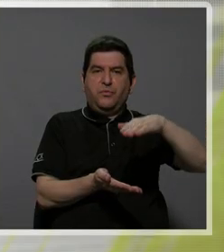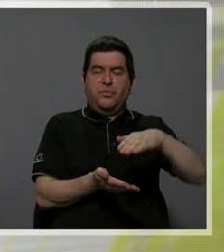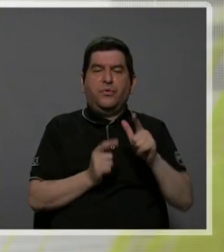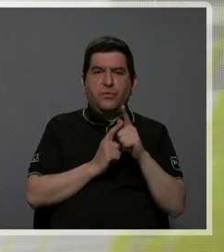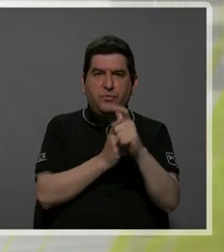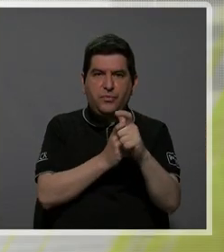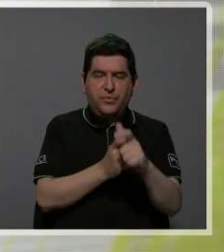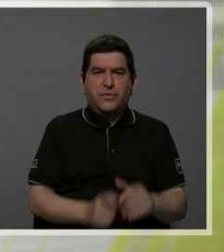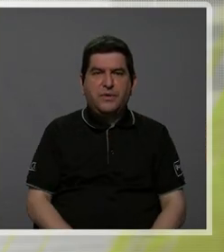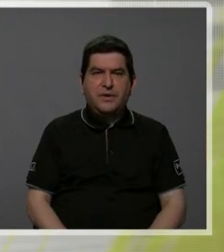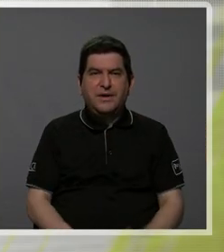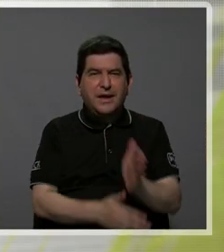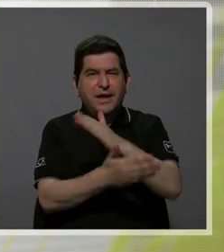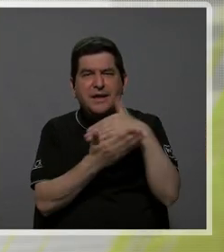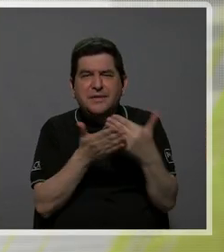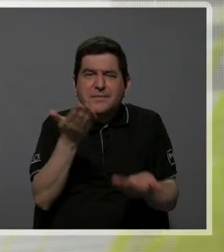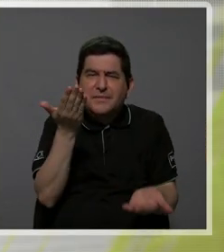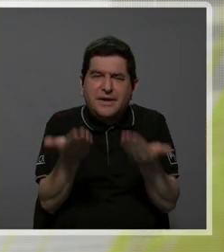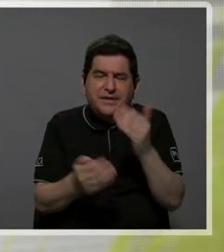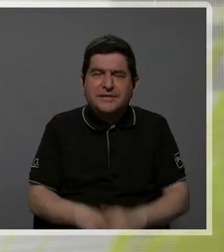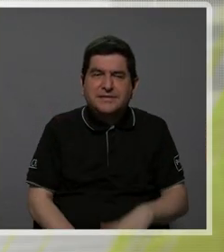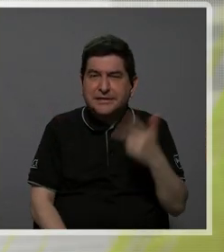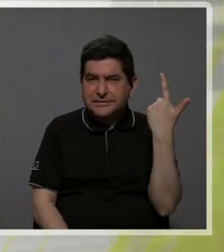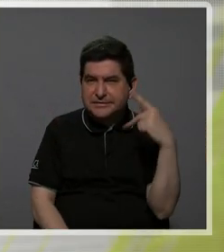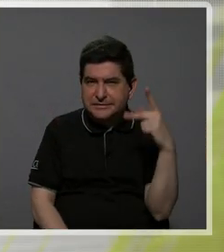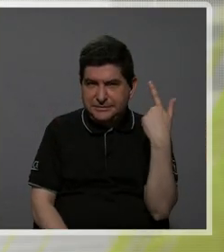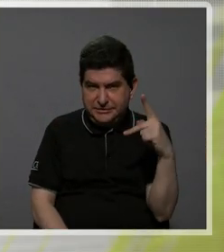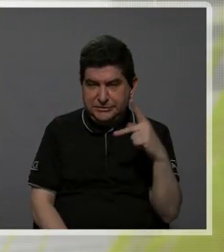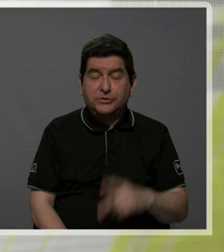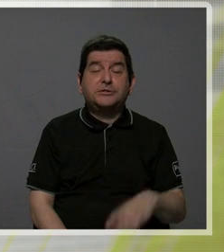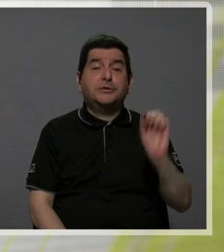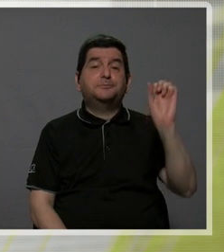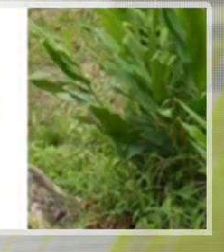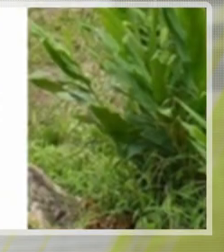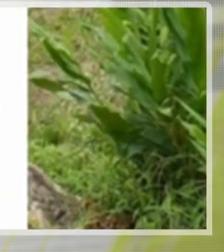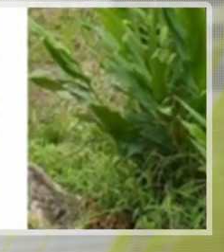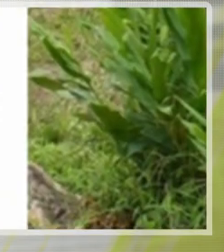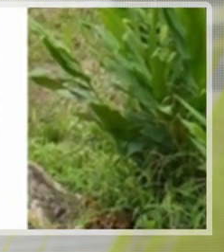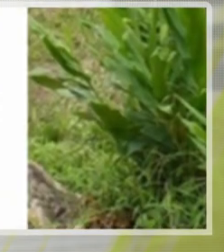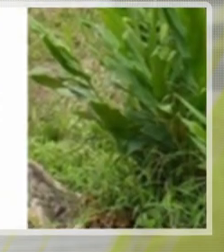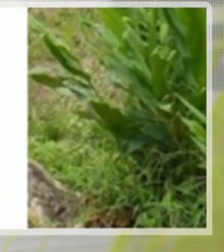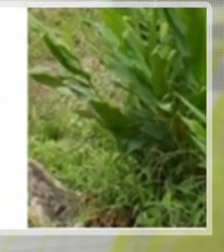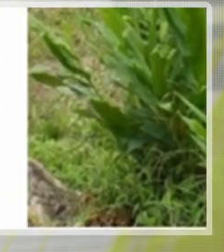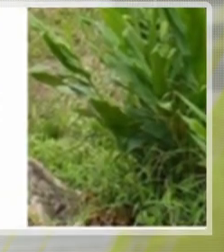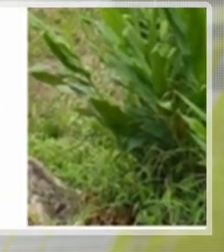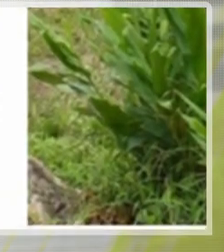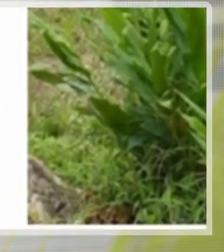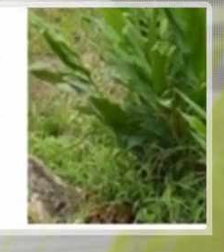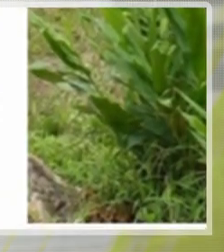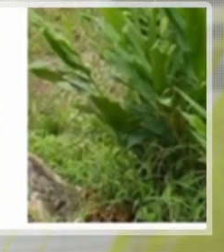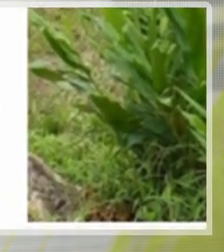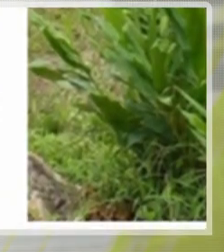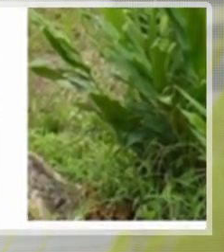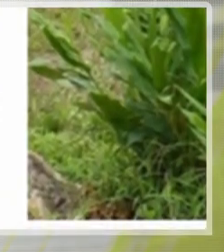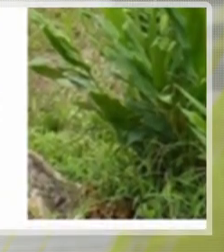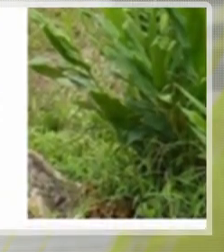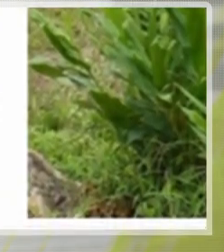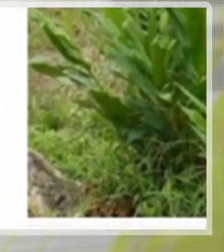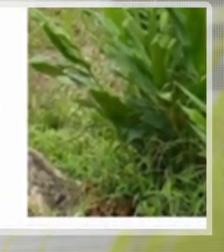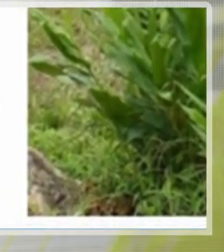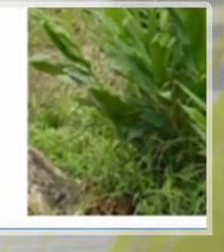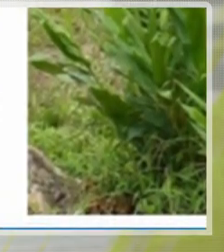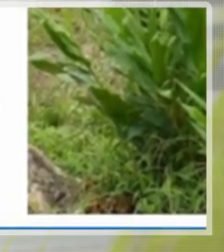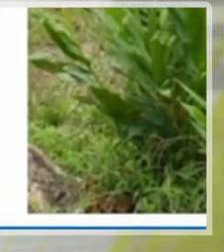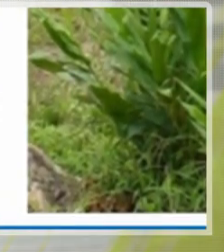me parece que esas son las partes más complicadas y riesgosas. Exactamente. Yo quería, para ir terminando